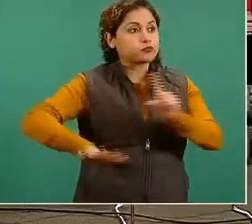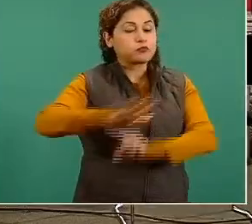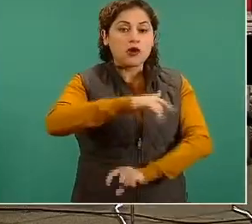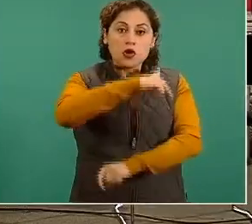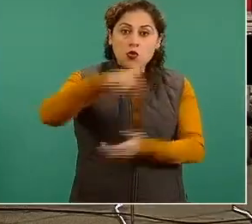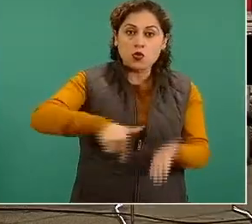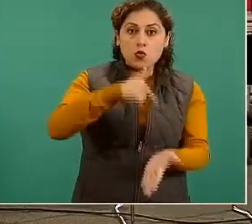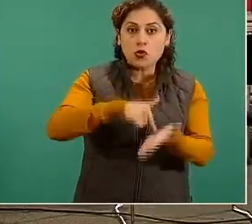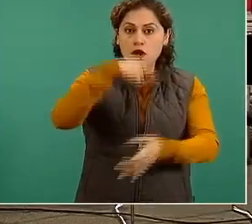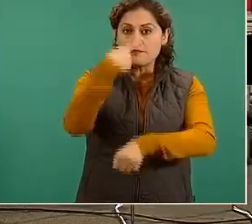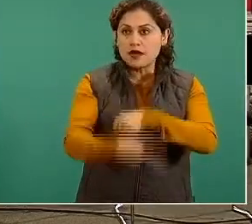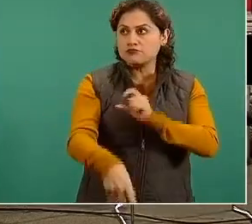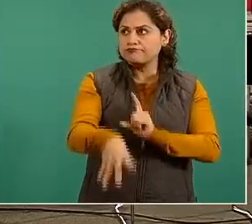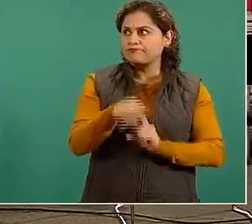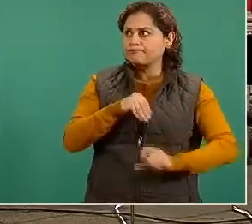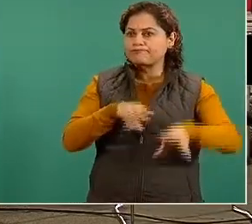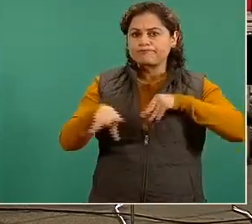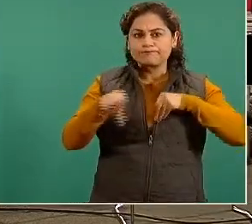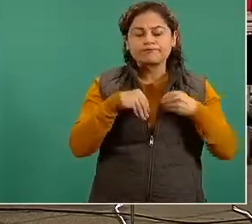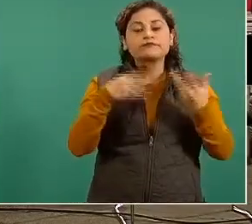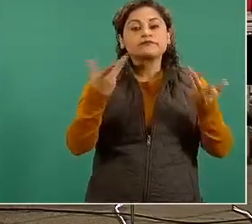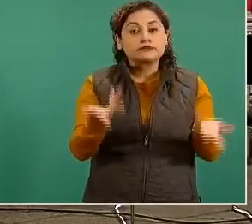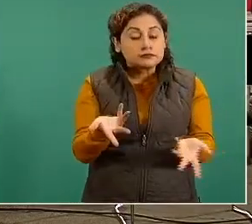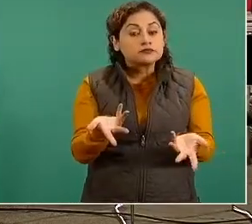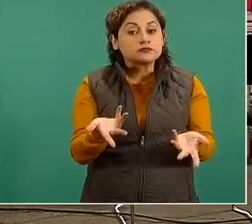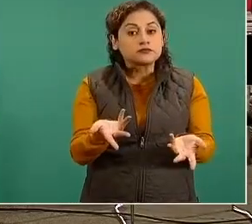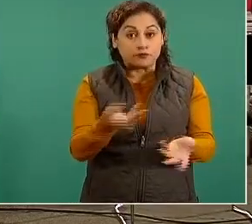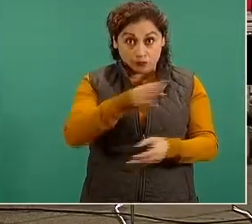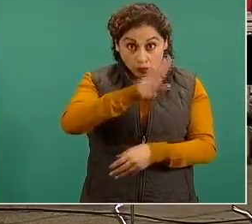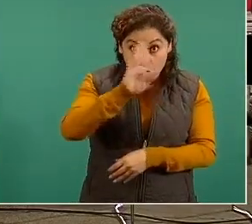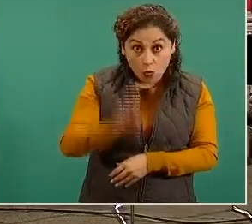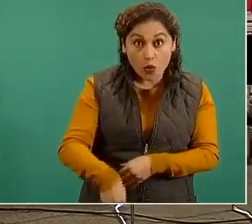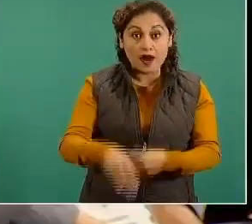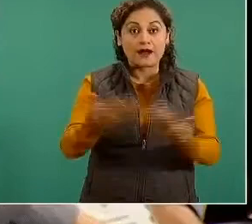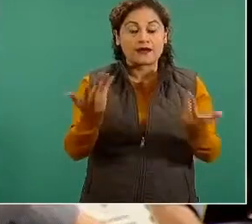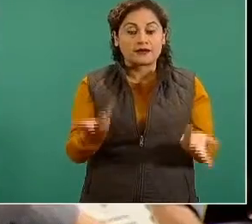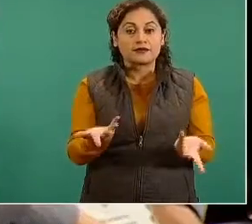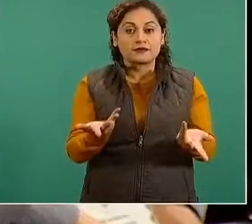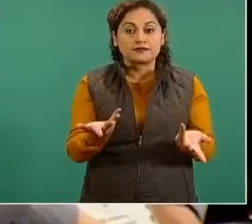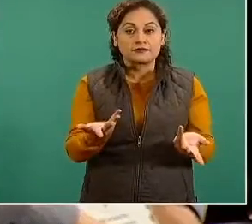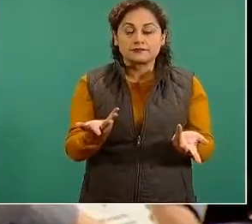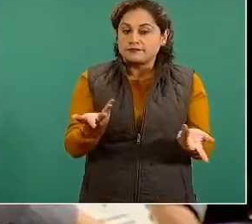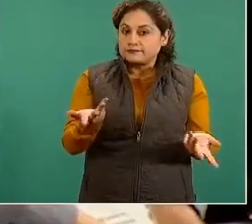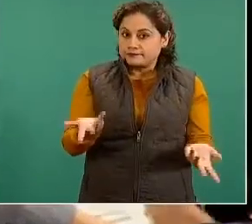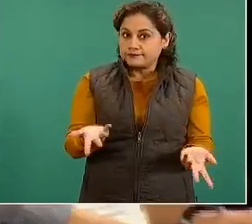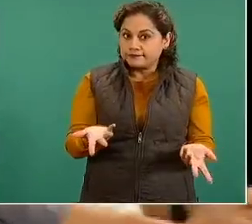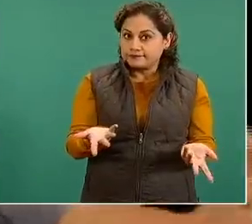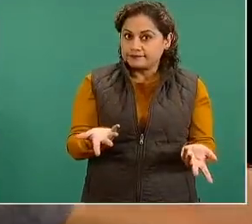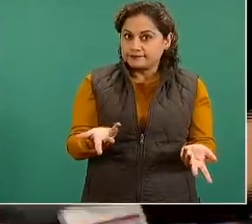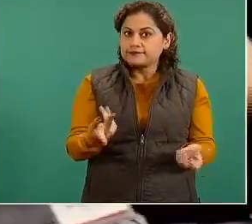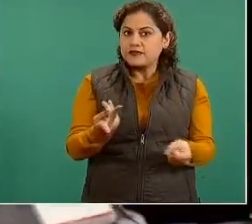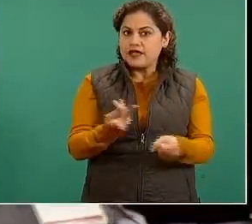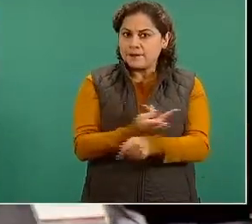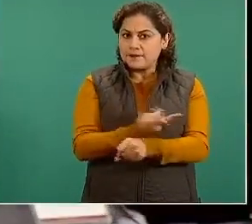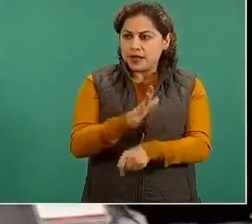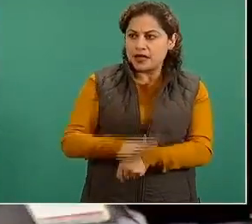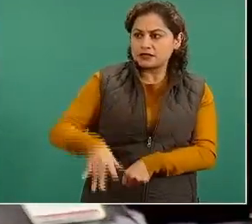concentración de contagios por COVID, muertes por COVID, y aún así los ciudadanos no